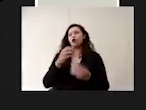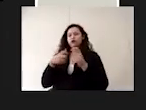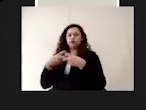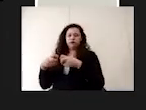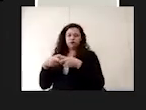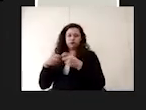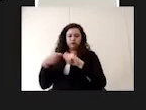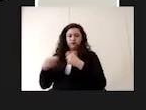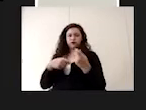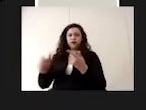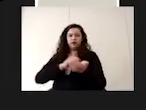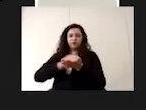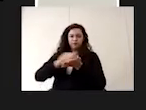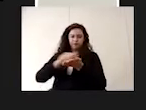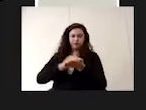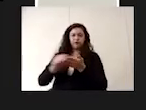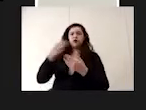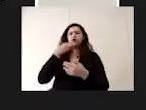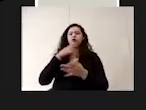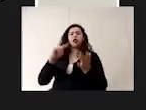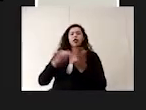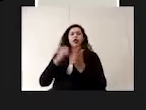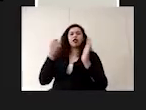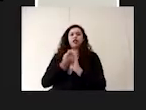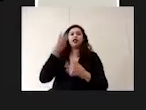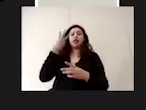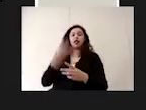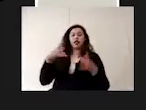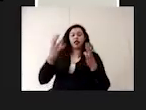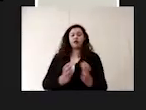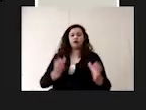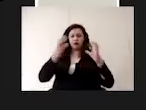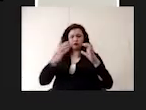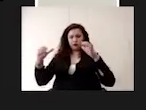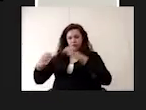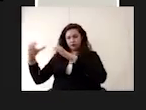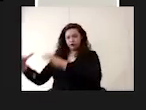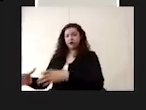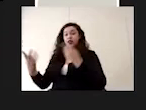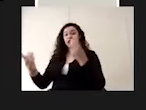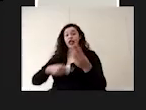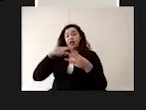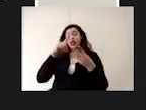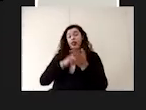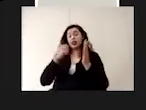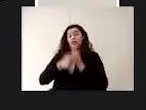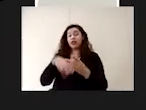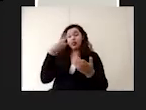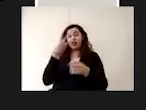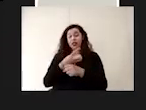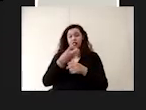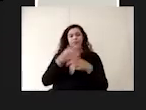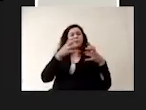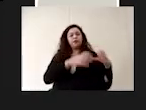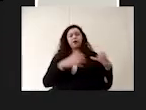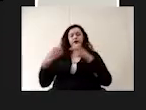mediante fricción, utilizando la técnica del triple balde. Esta técnica del triple balde es una técnica muy sencilla